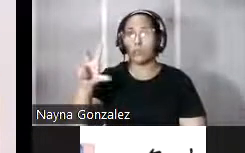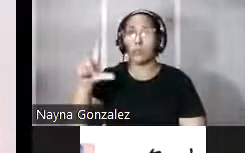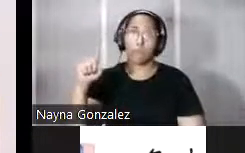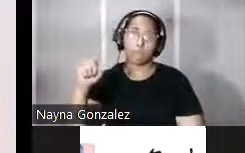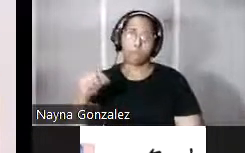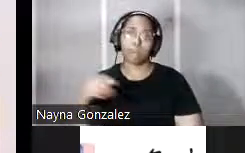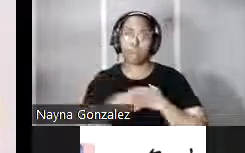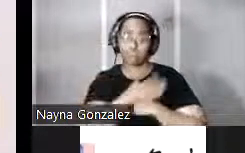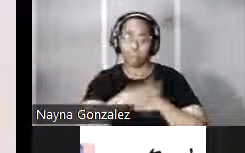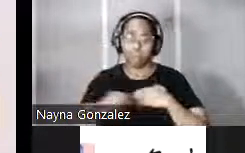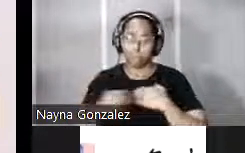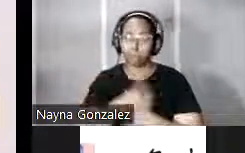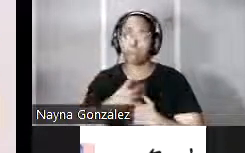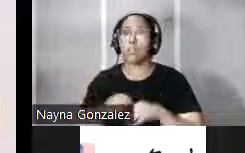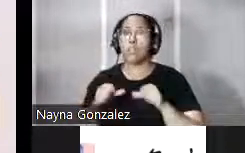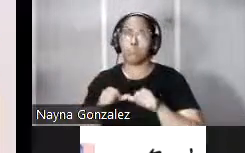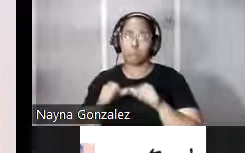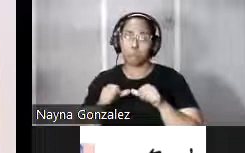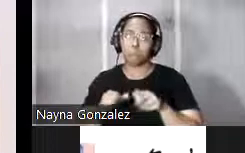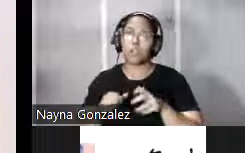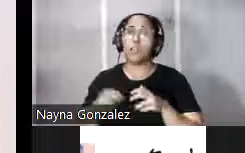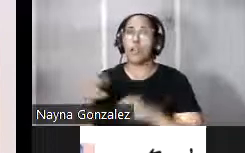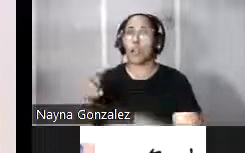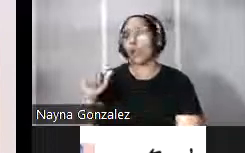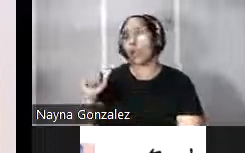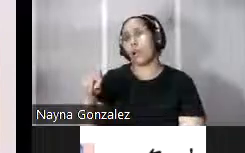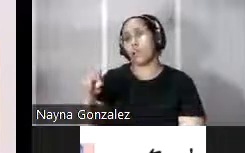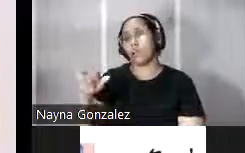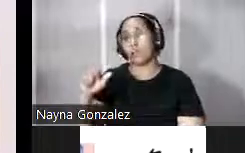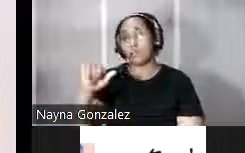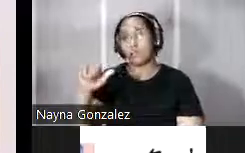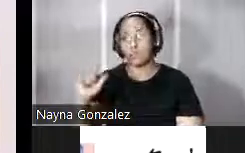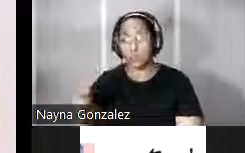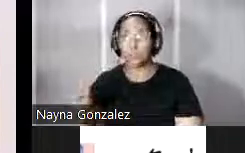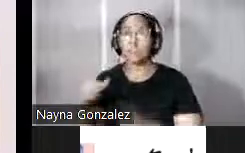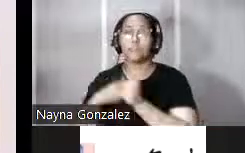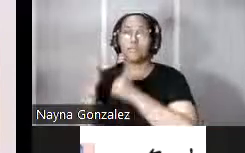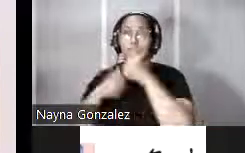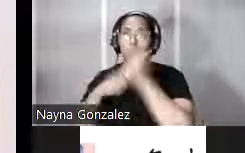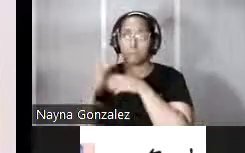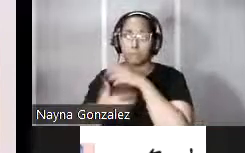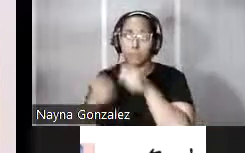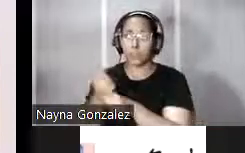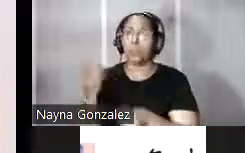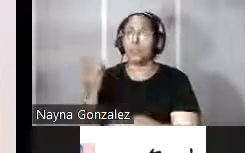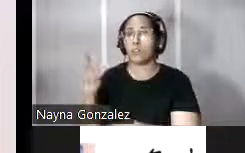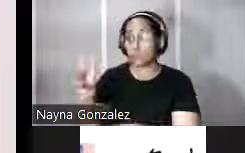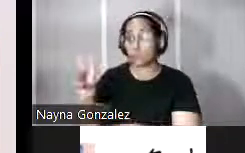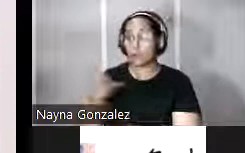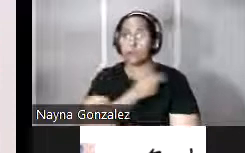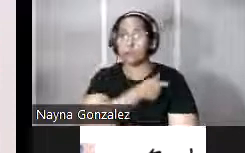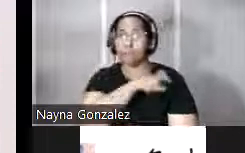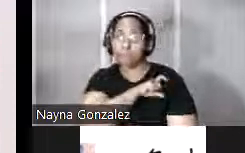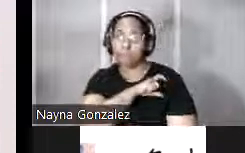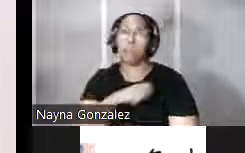piezas de artillería y seguía el modelo de las atalayas o torres vigía que se construyeron en el siglo XVI tanto en España como